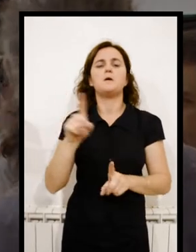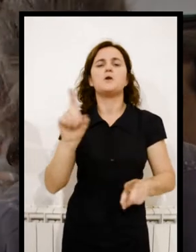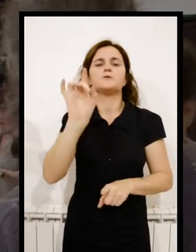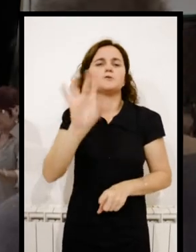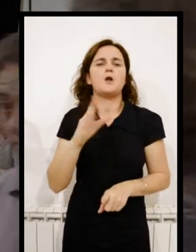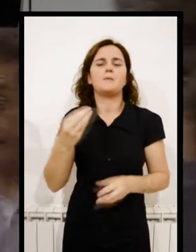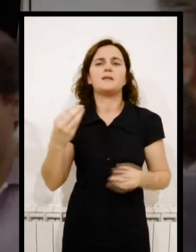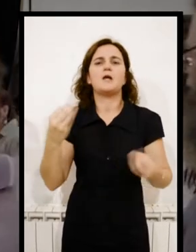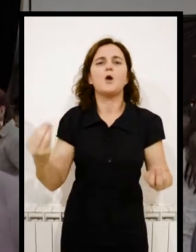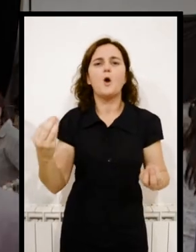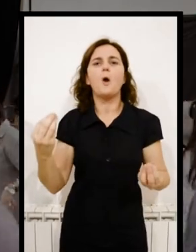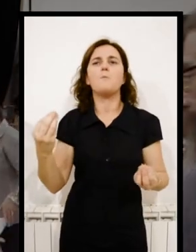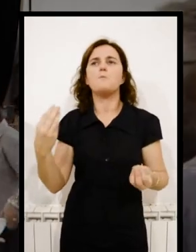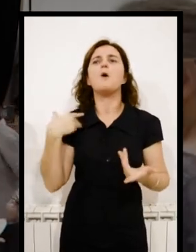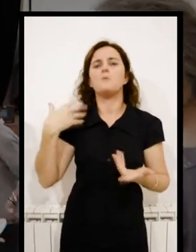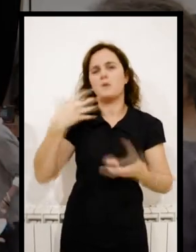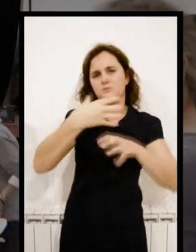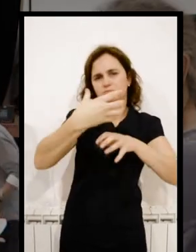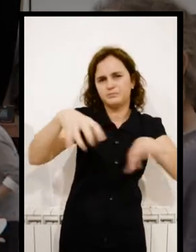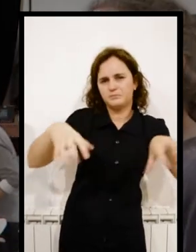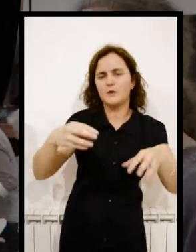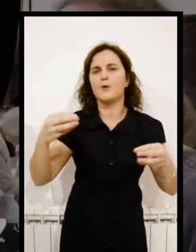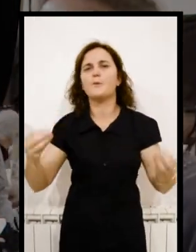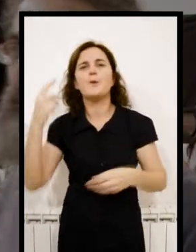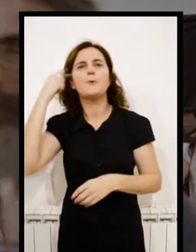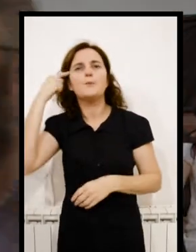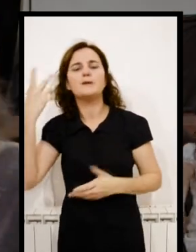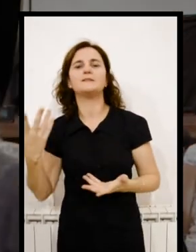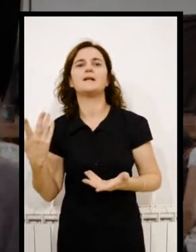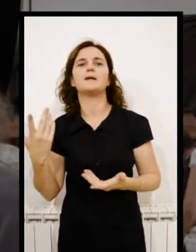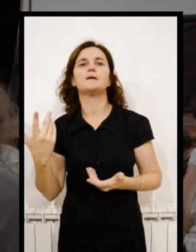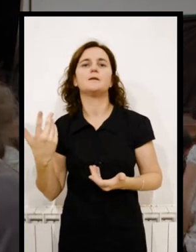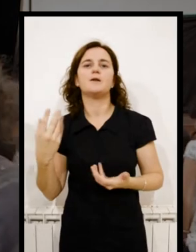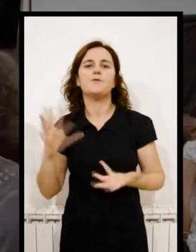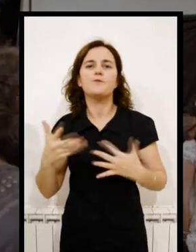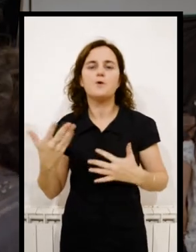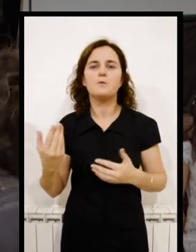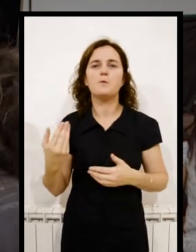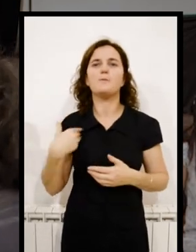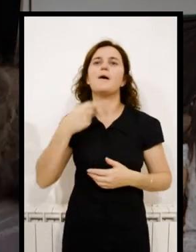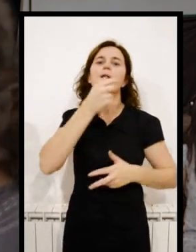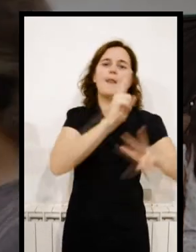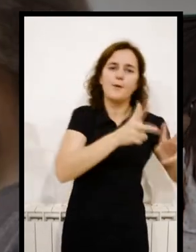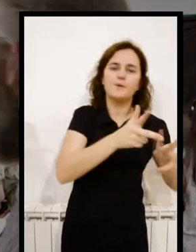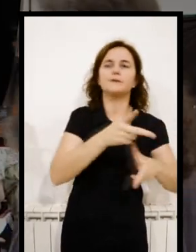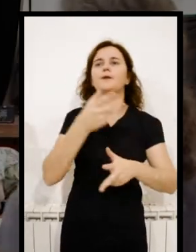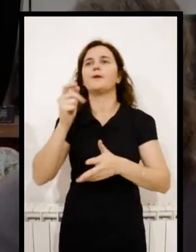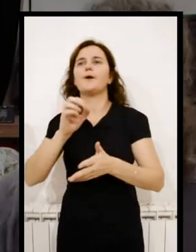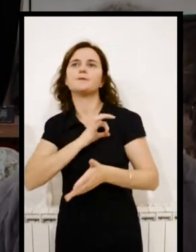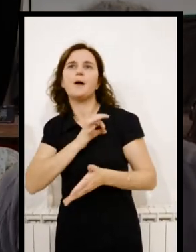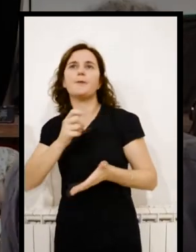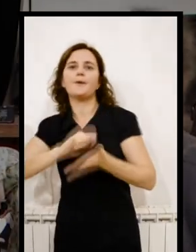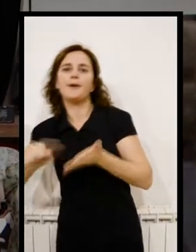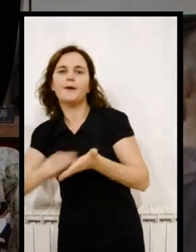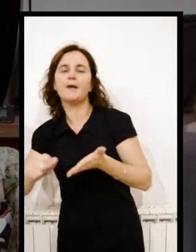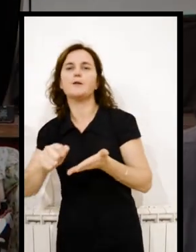Más allá de cuestiones, cómo esto se puede desagregar en un montón de cosas, porque desde cómo se puede evaluar en términos, si en lengua